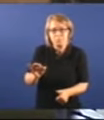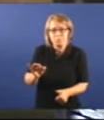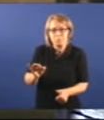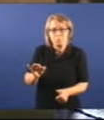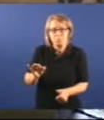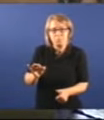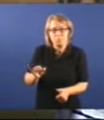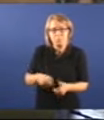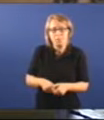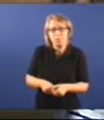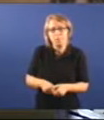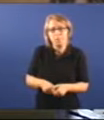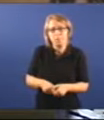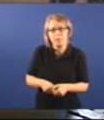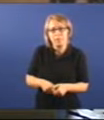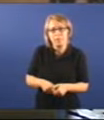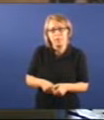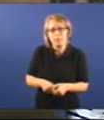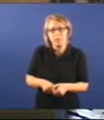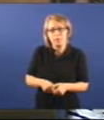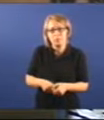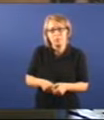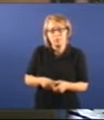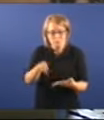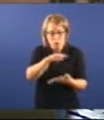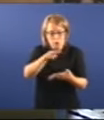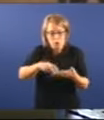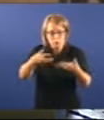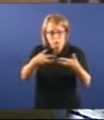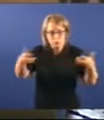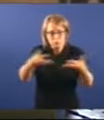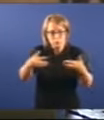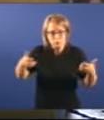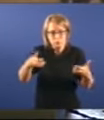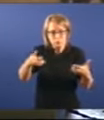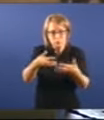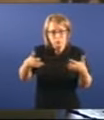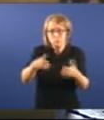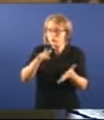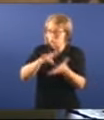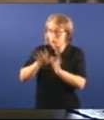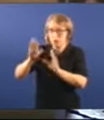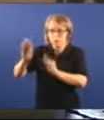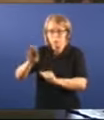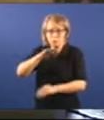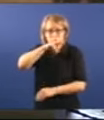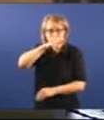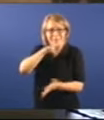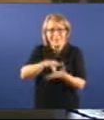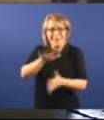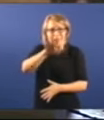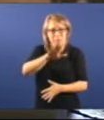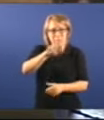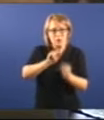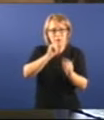un grande, solemne discurso que vostede emitiu o día 5 de setembro